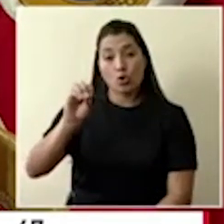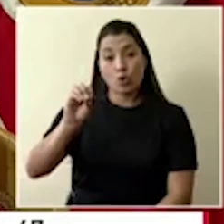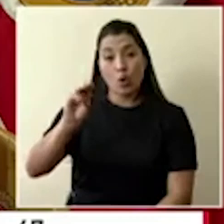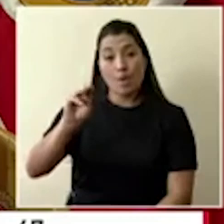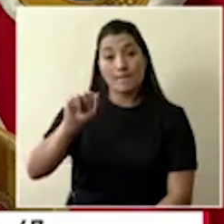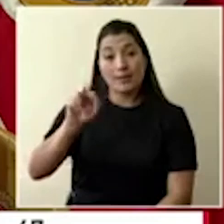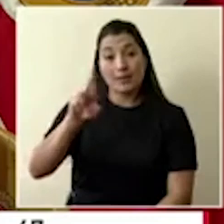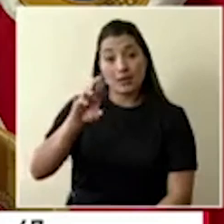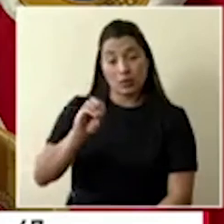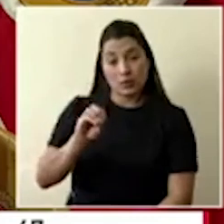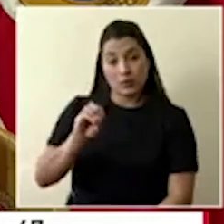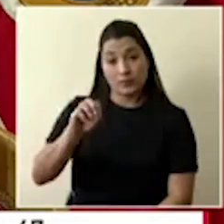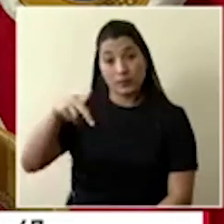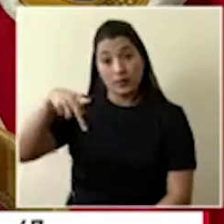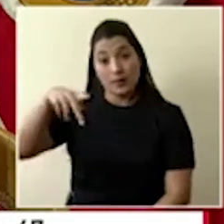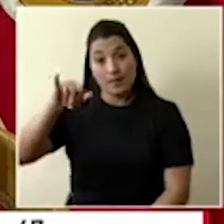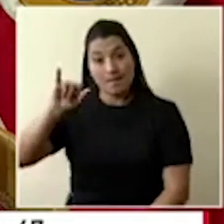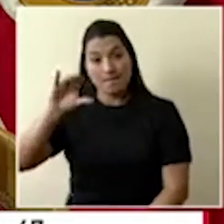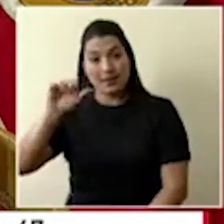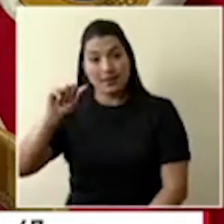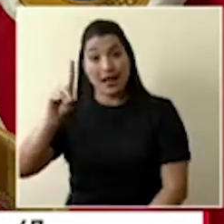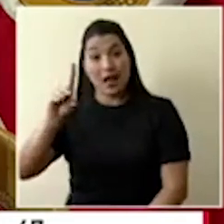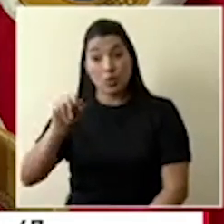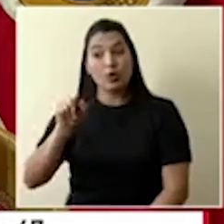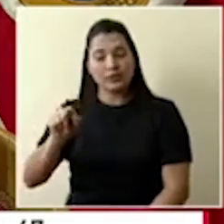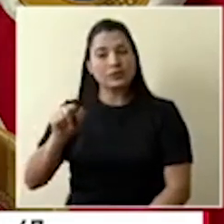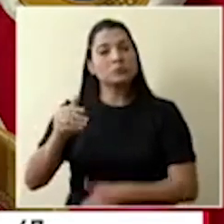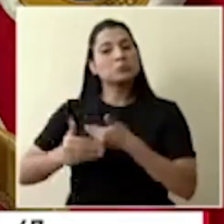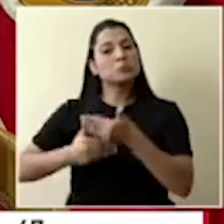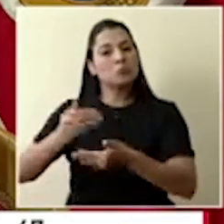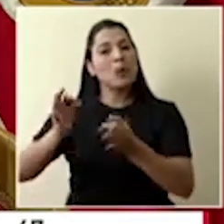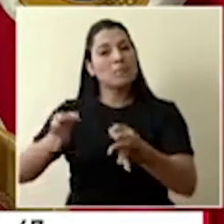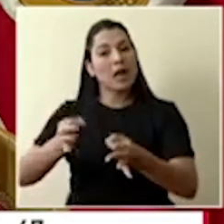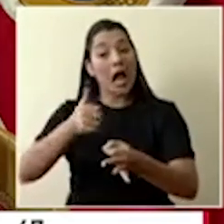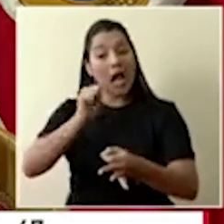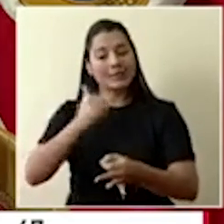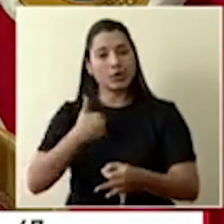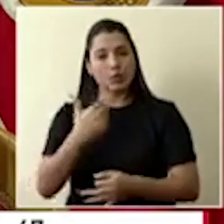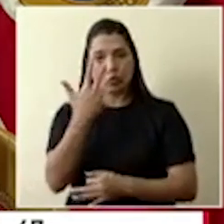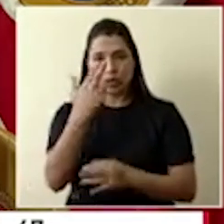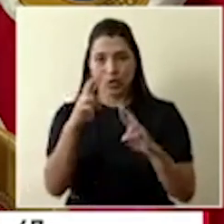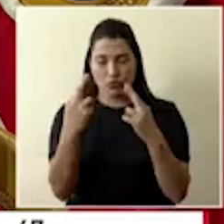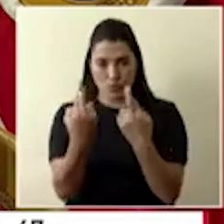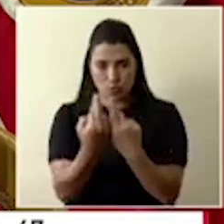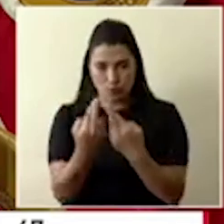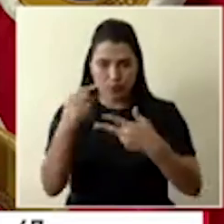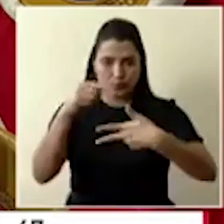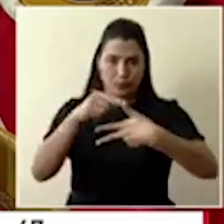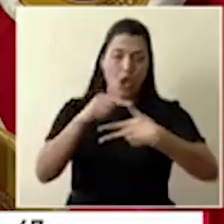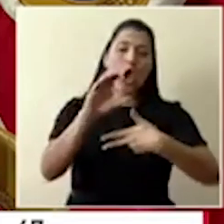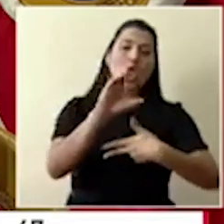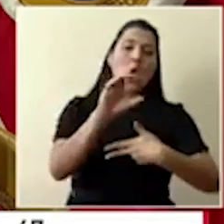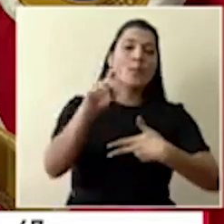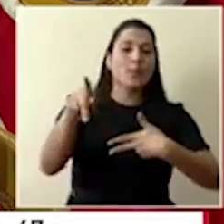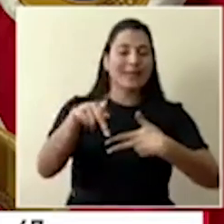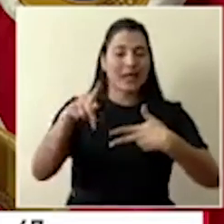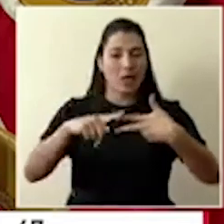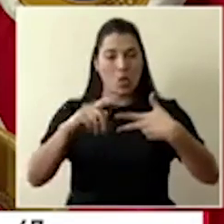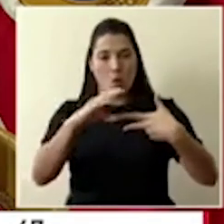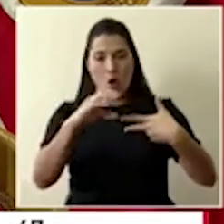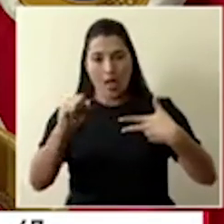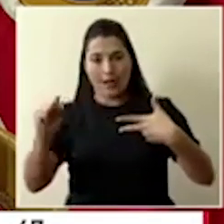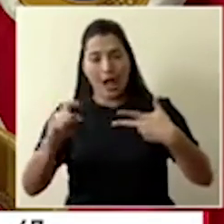El día de ayer tuvimos tres reuniones, una entre el Cloromido Picado, la caja, y un laboratorio